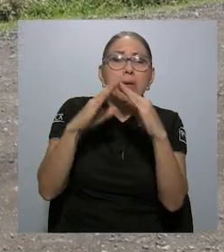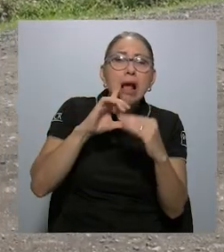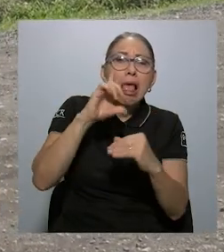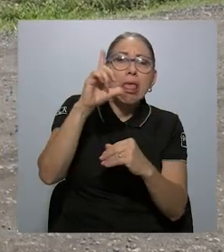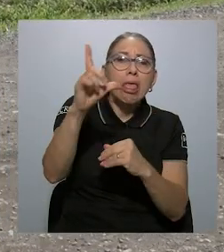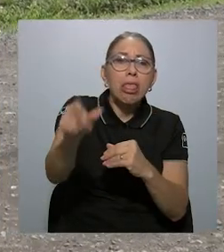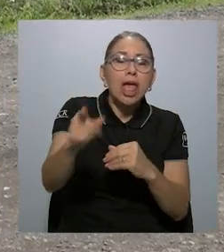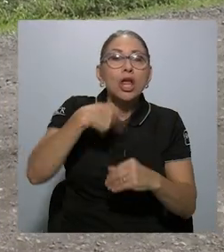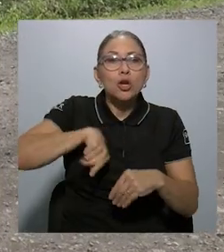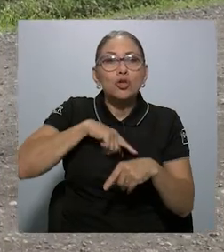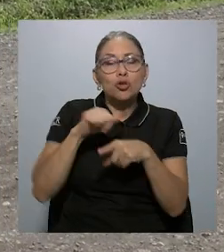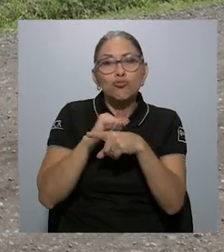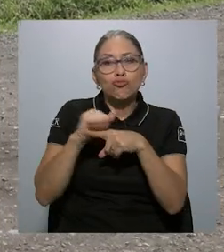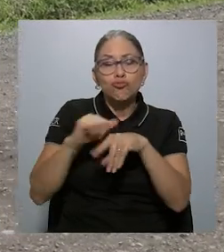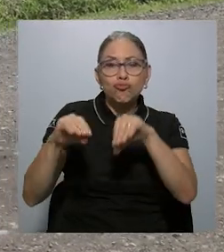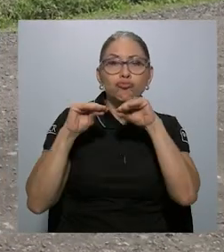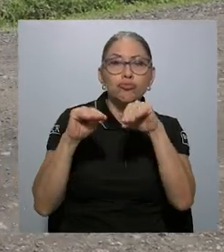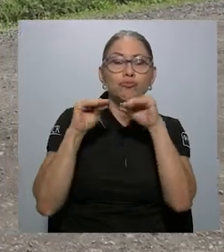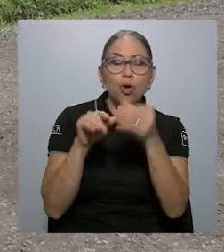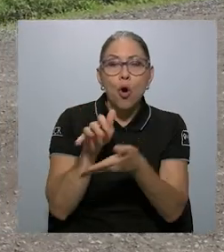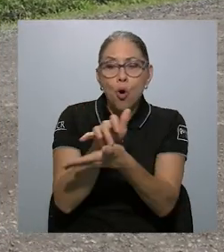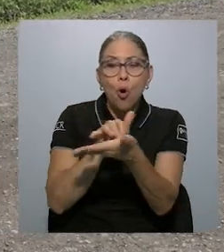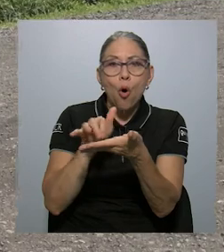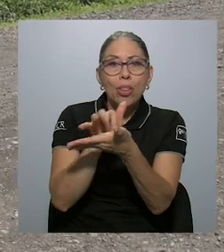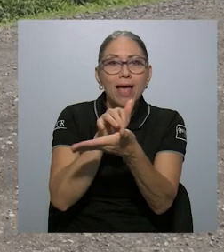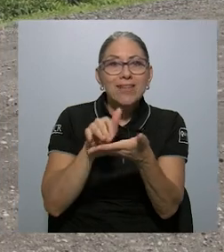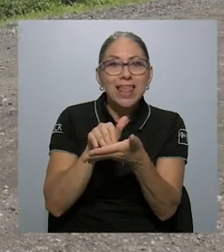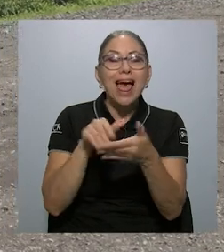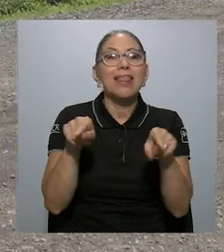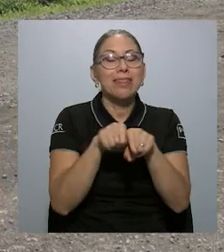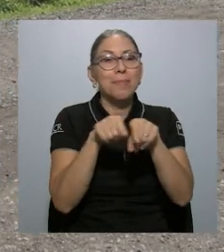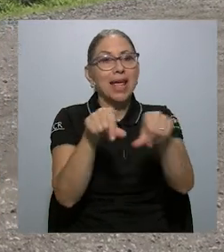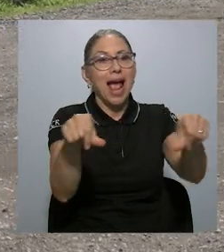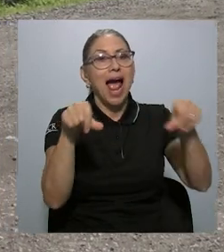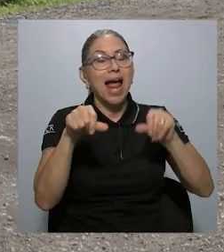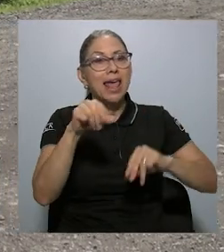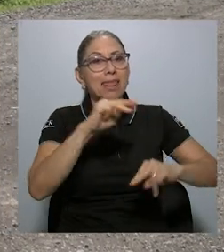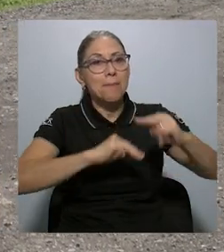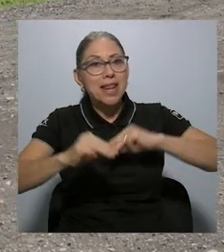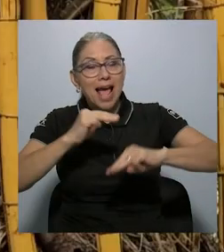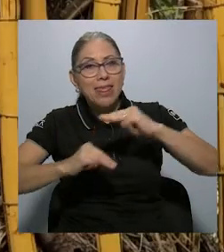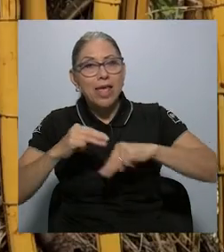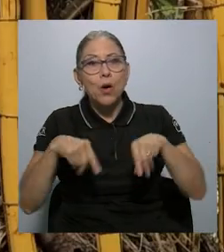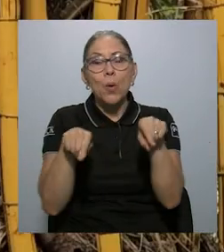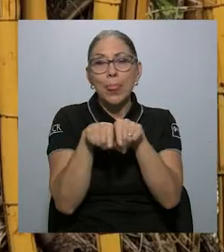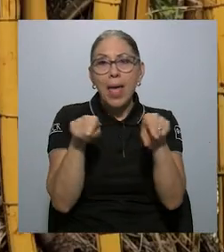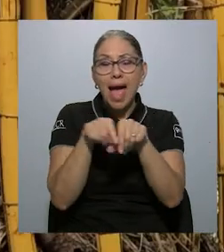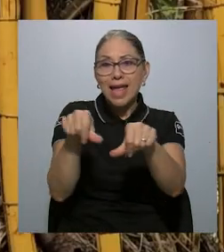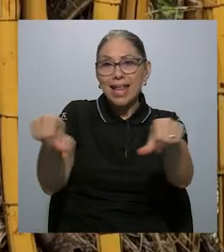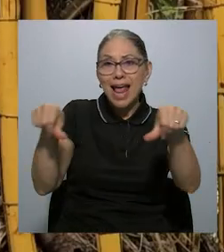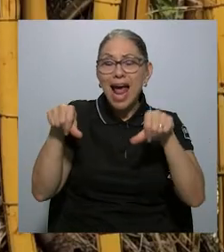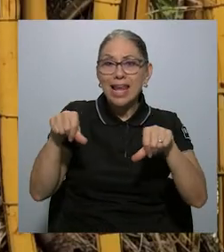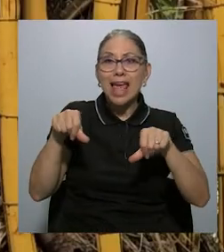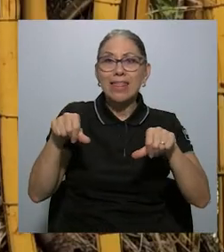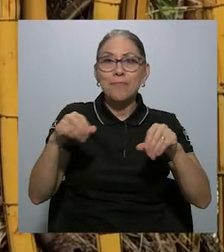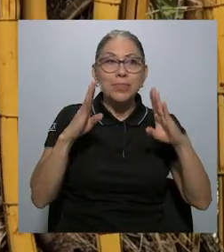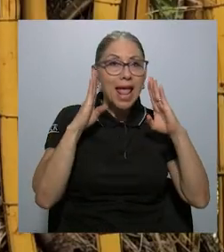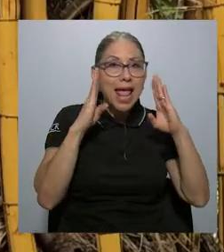una zona alejada, los capacitamos en el área de contabilidad, en el área de mercadeo, en el área de